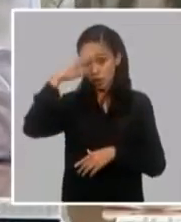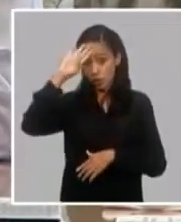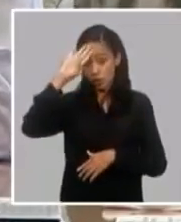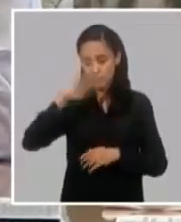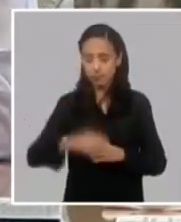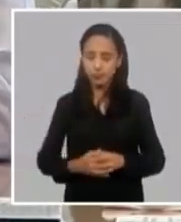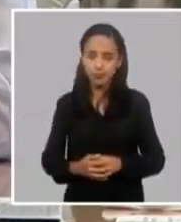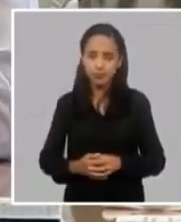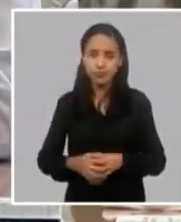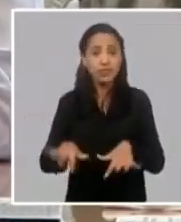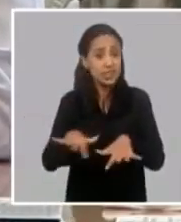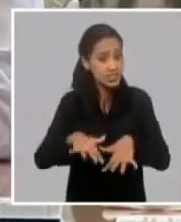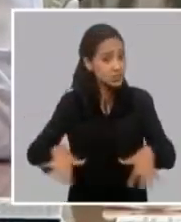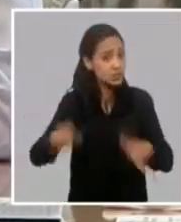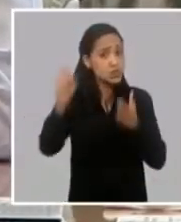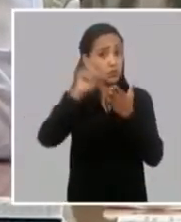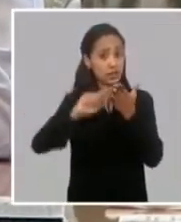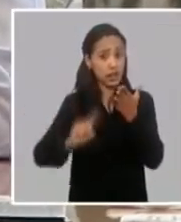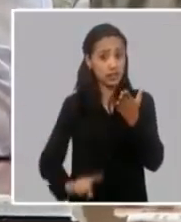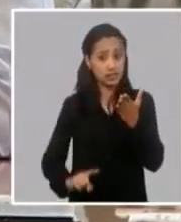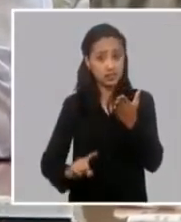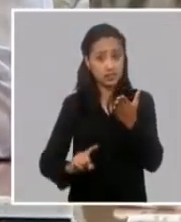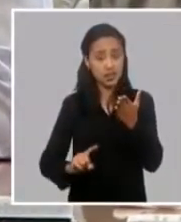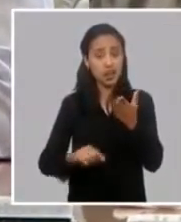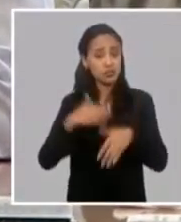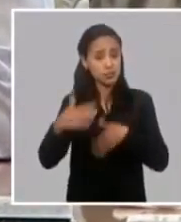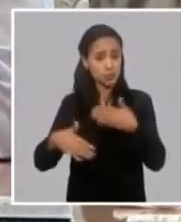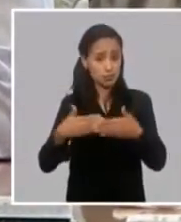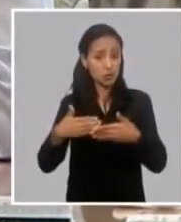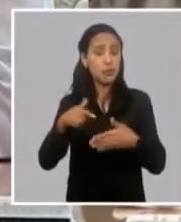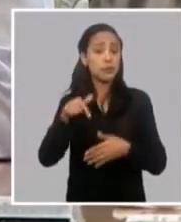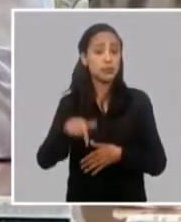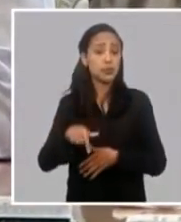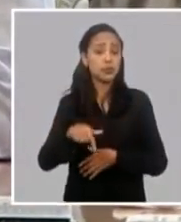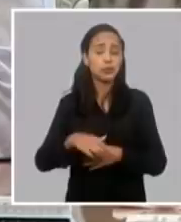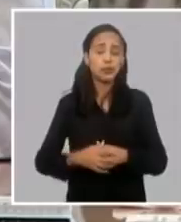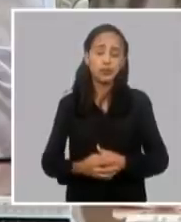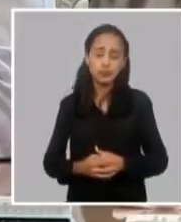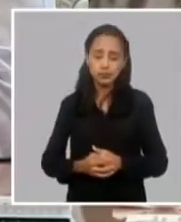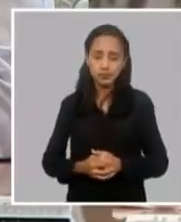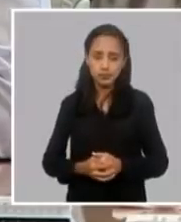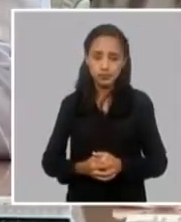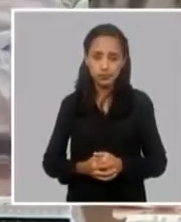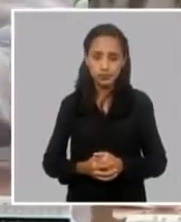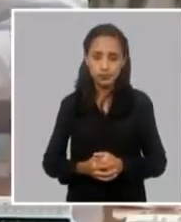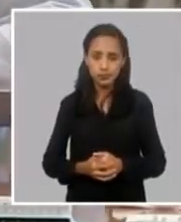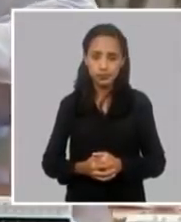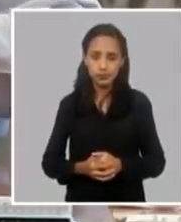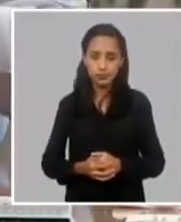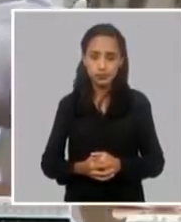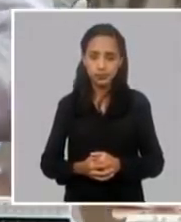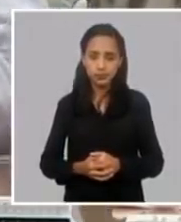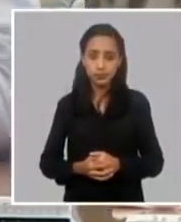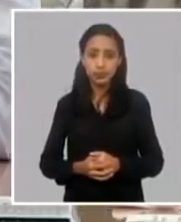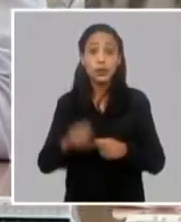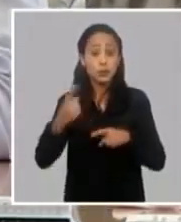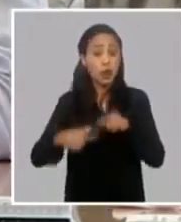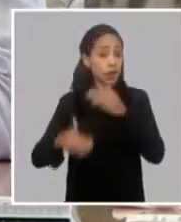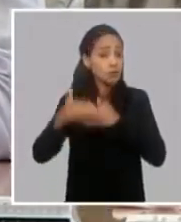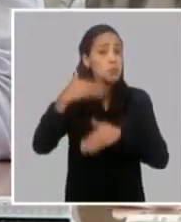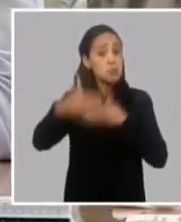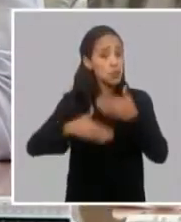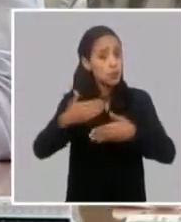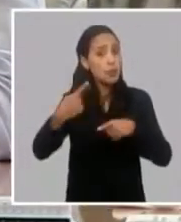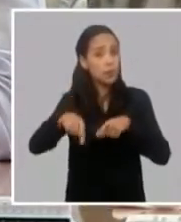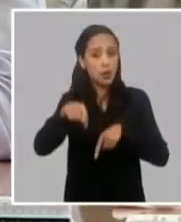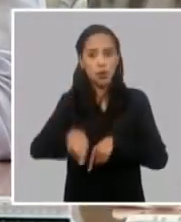situación electronegética que hoy, más que describir problemas, ya también se han descrito los resultados de las